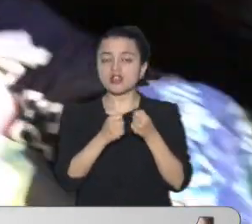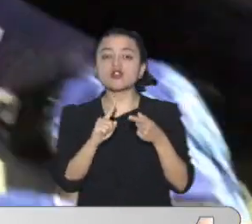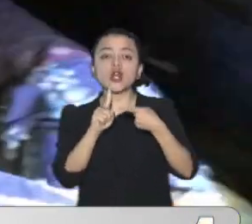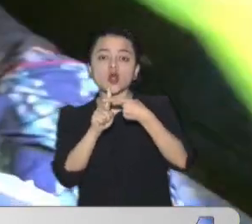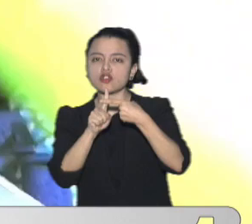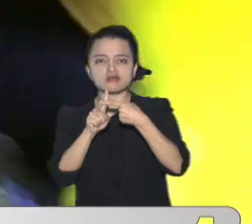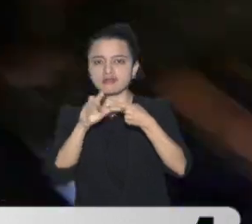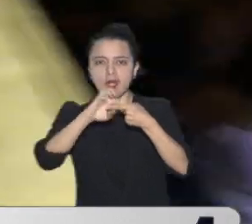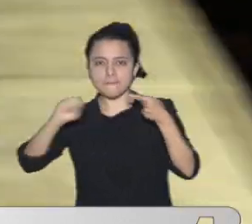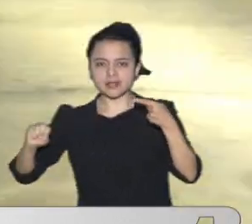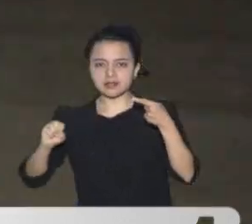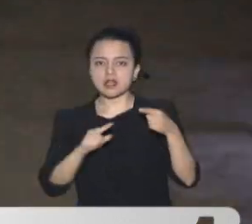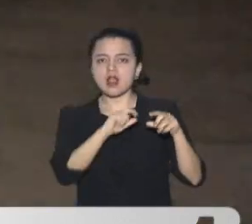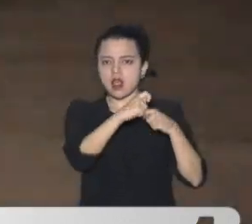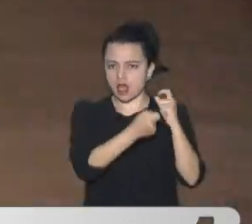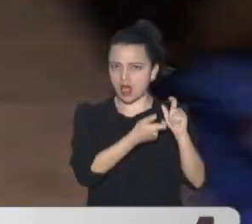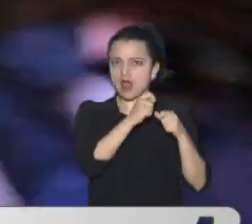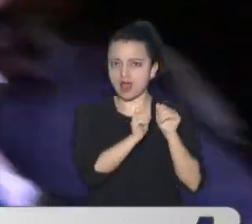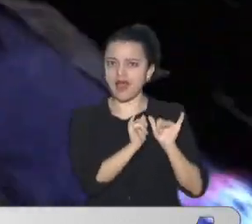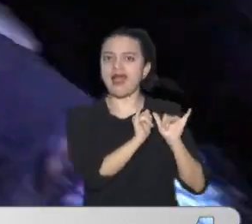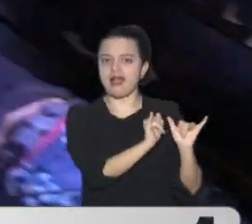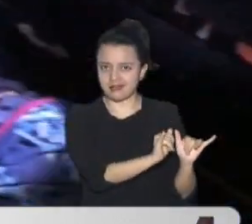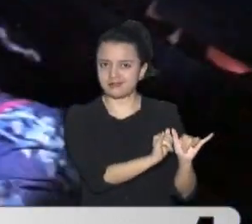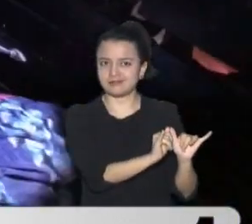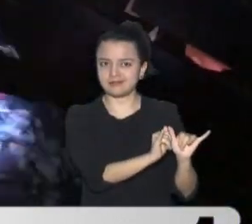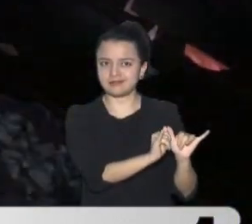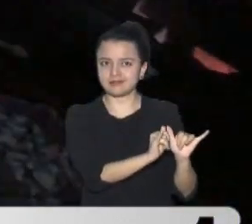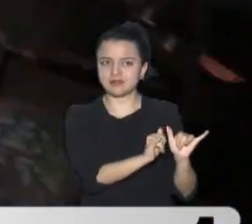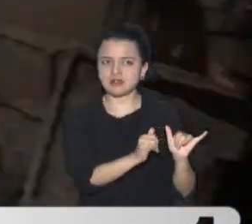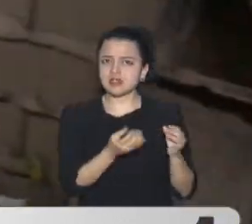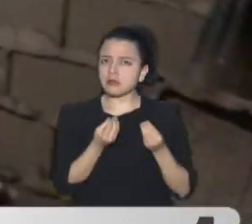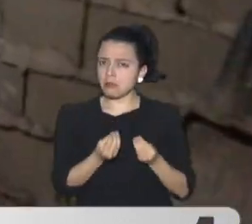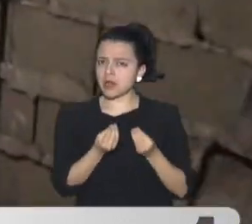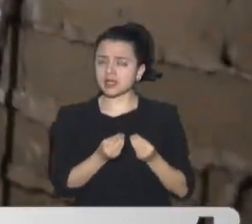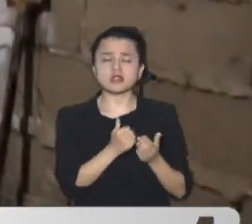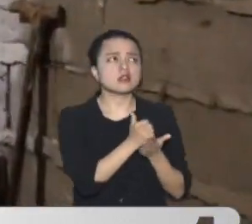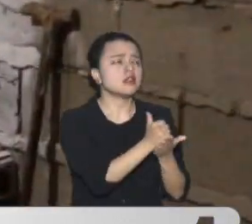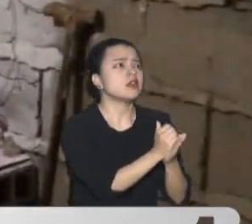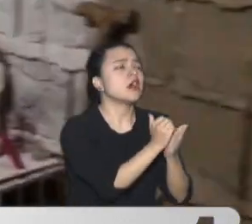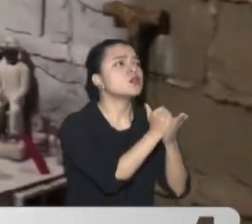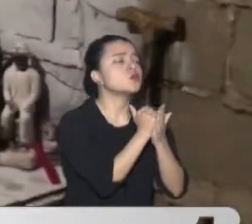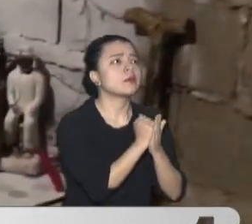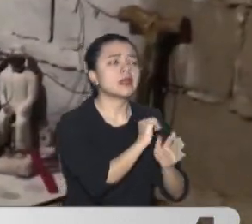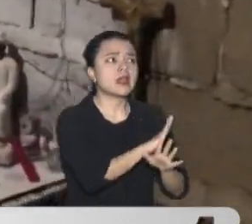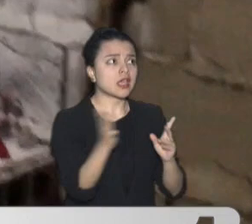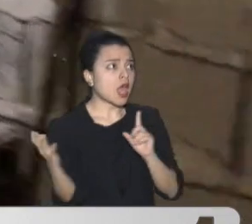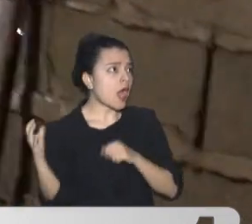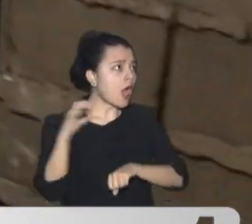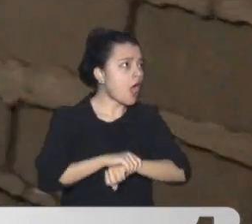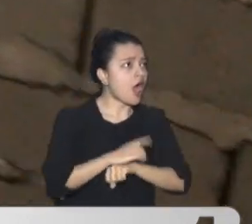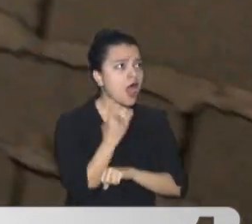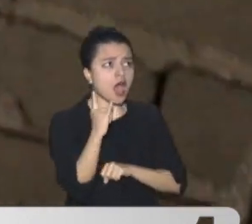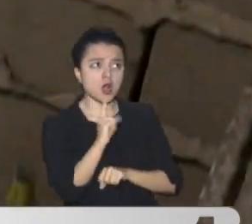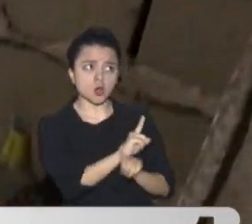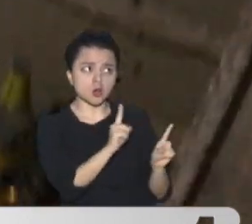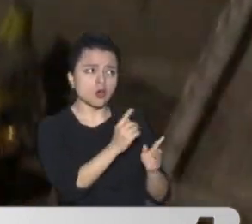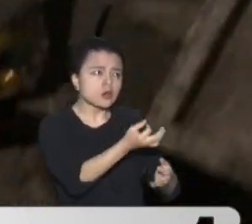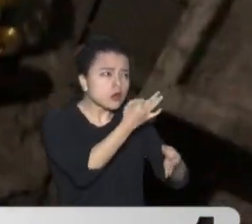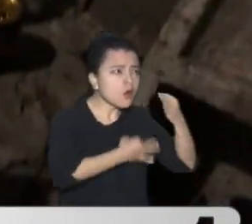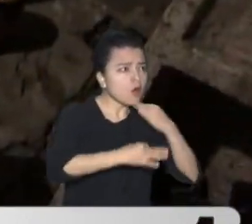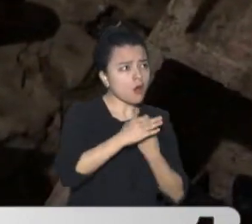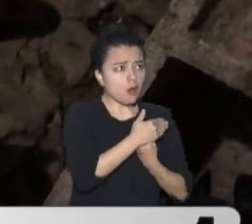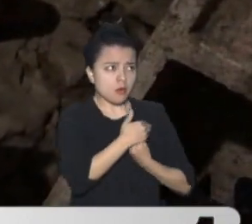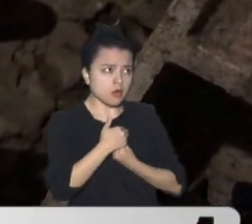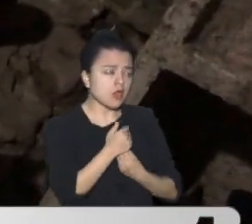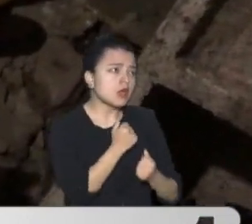Hacían esta práctica Para no ser Capturados Ni detectados En sus actividades Ilícitas